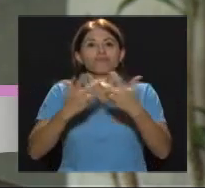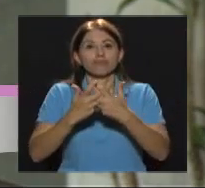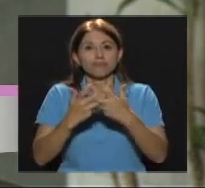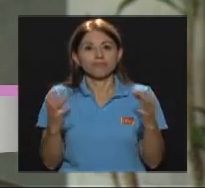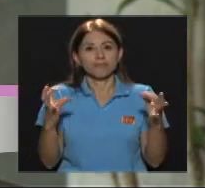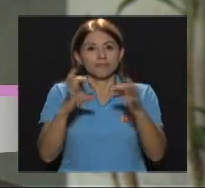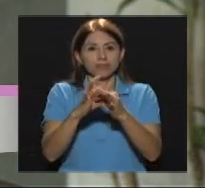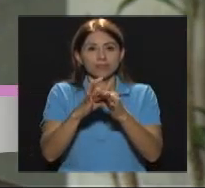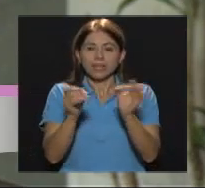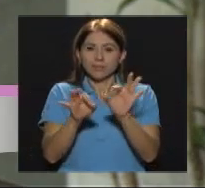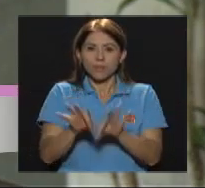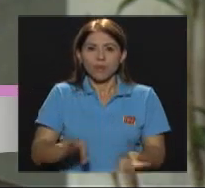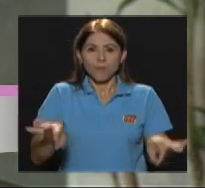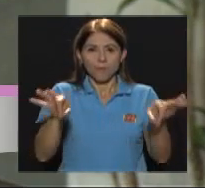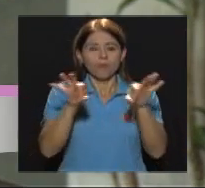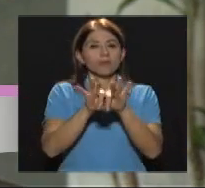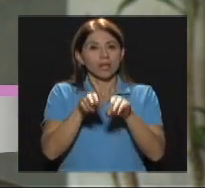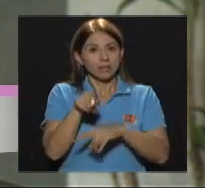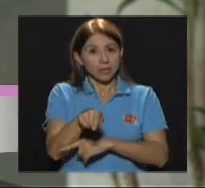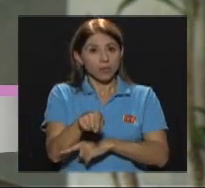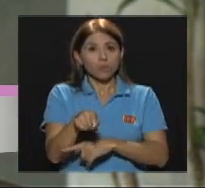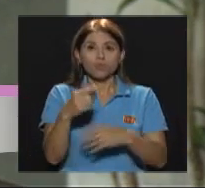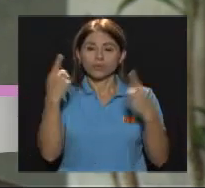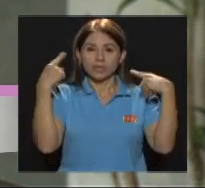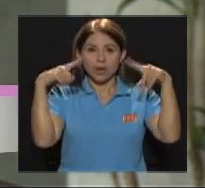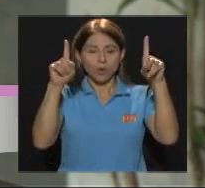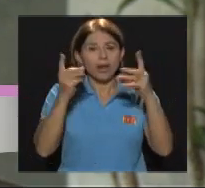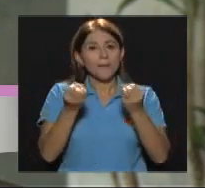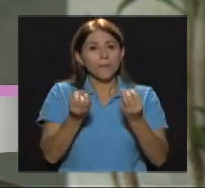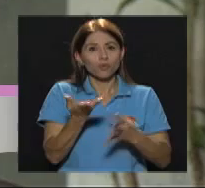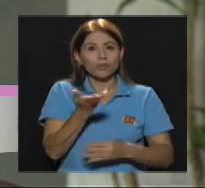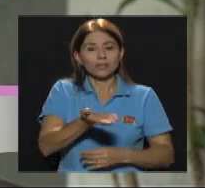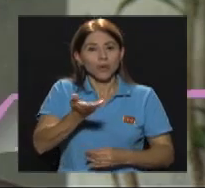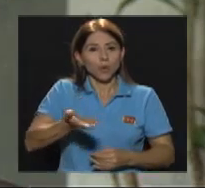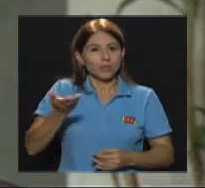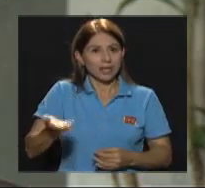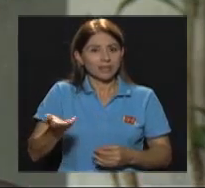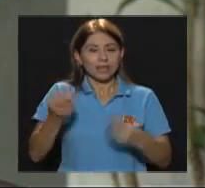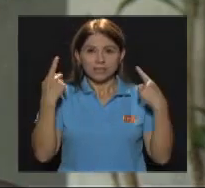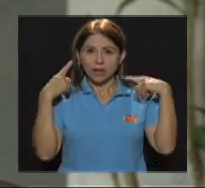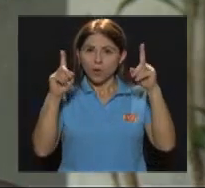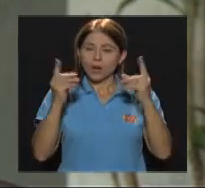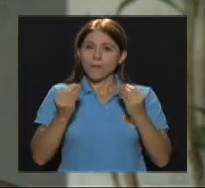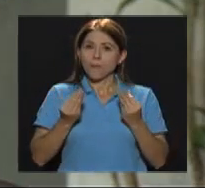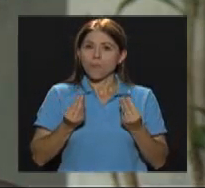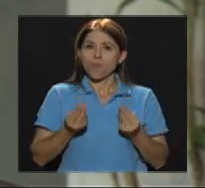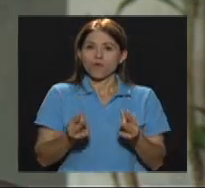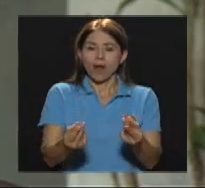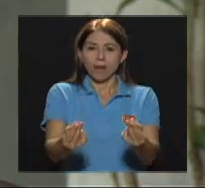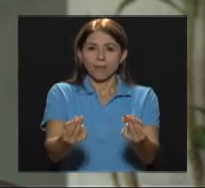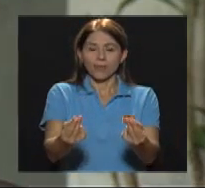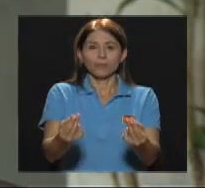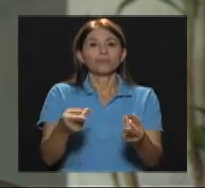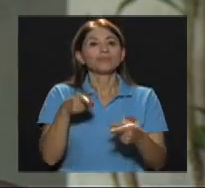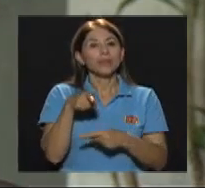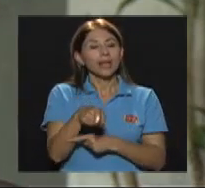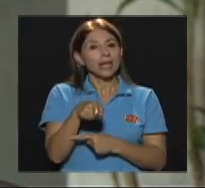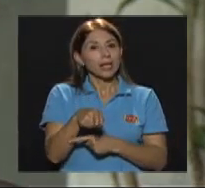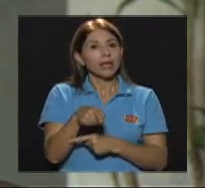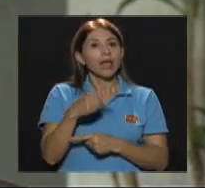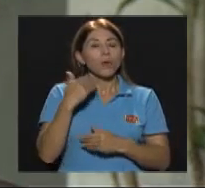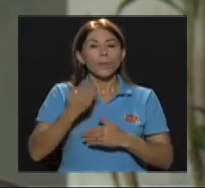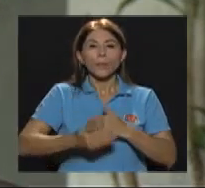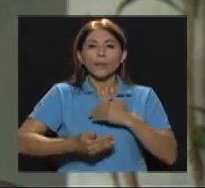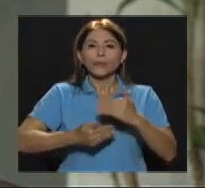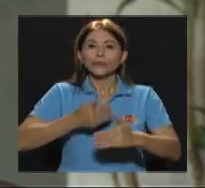tener esa sinergia entre ambos sectores Y se logran muchas cosas y de muy rápido Entonces fue